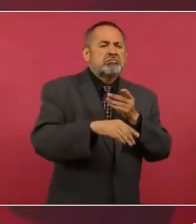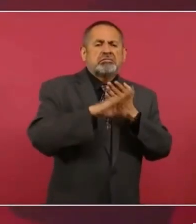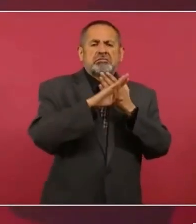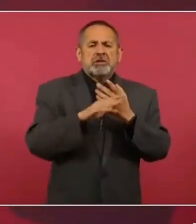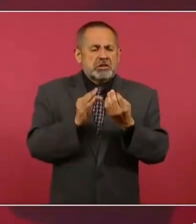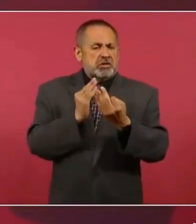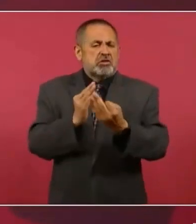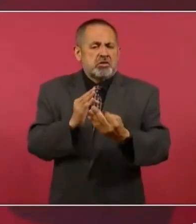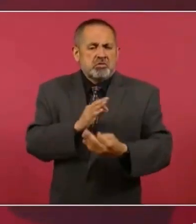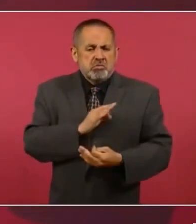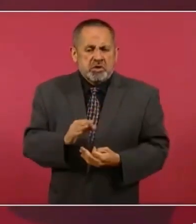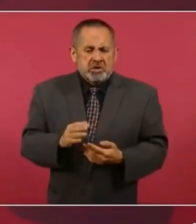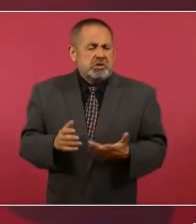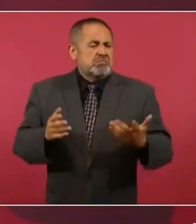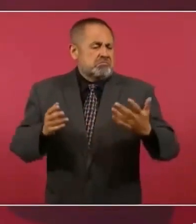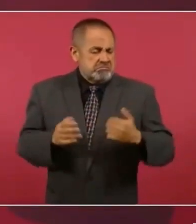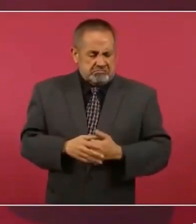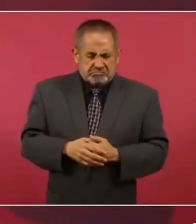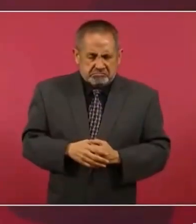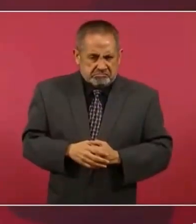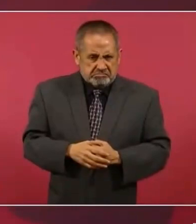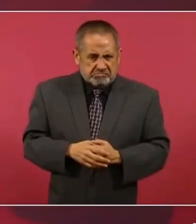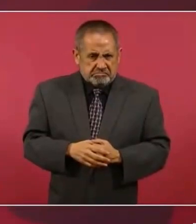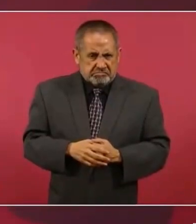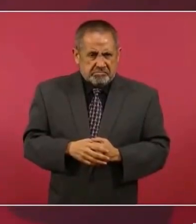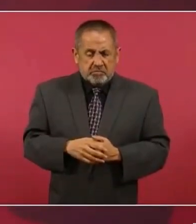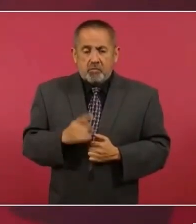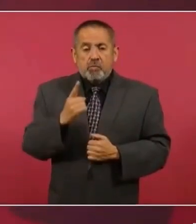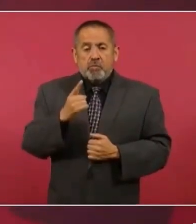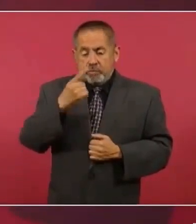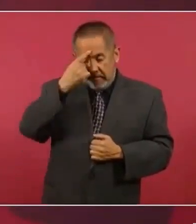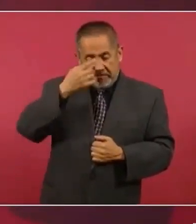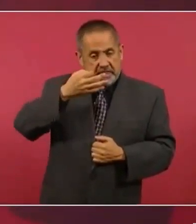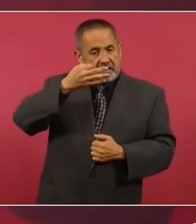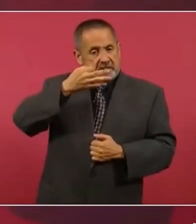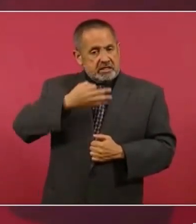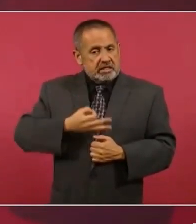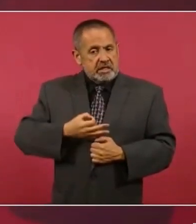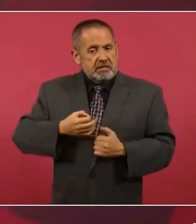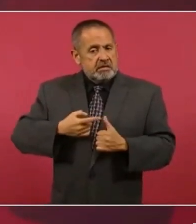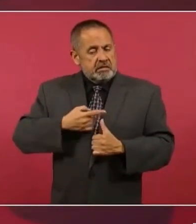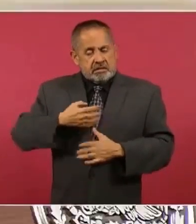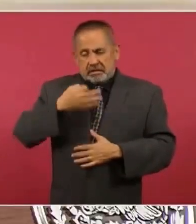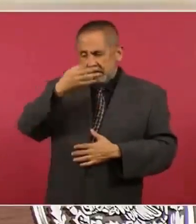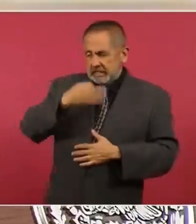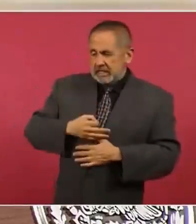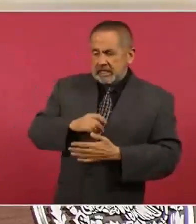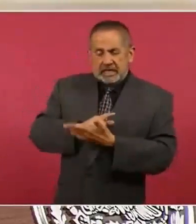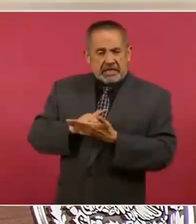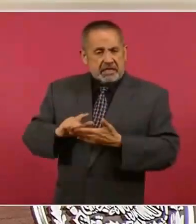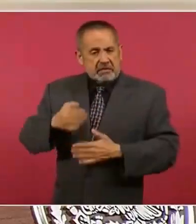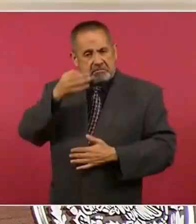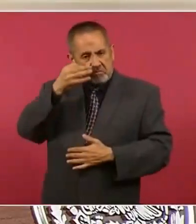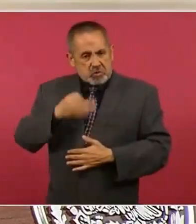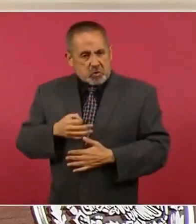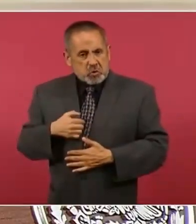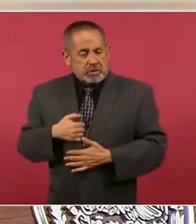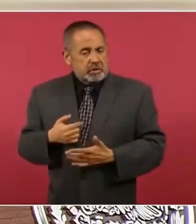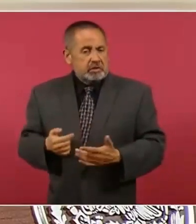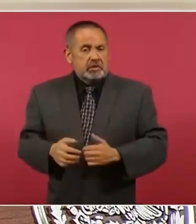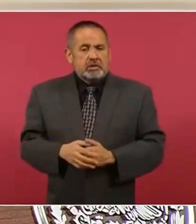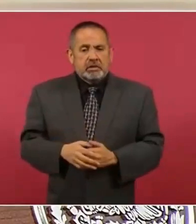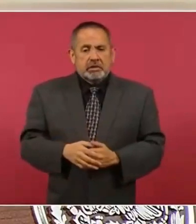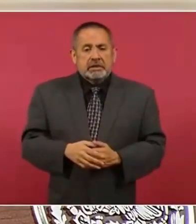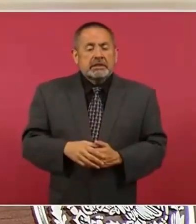Por encima de todo está la dignidad y